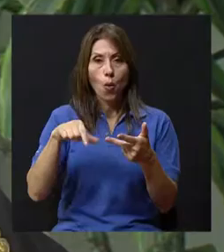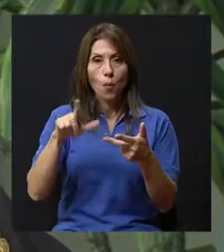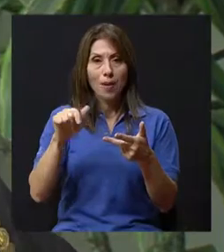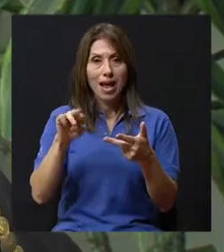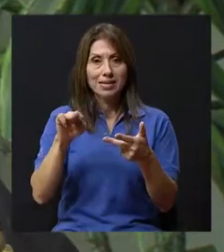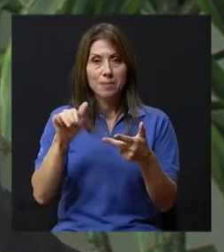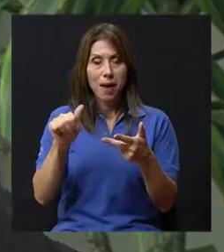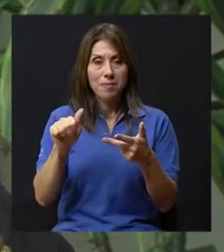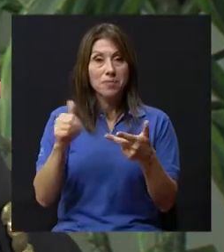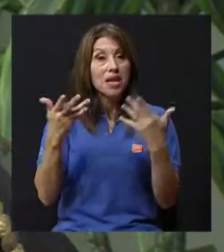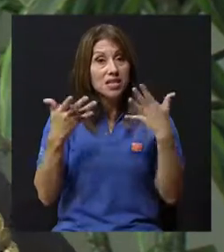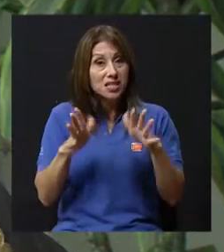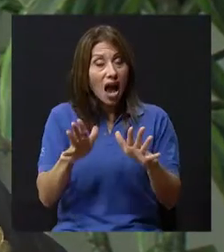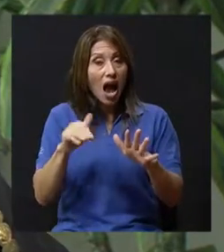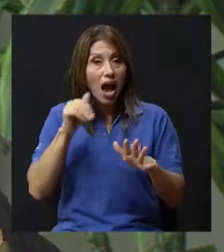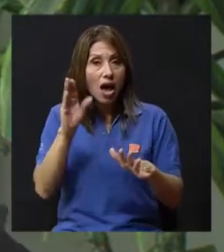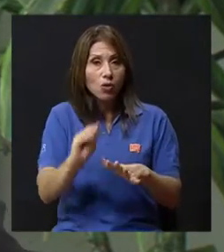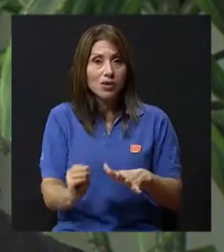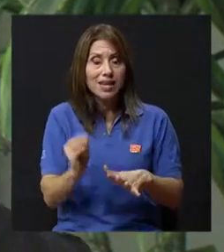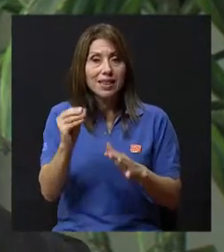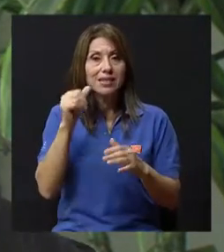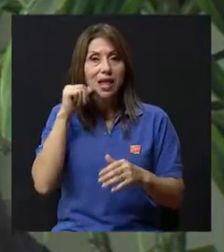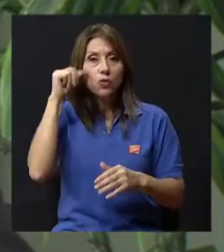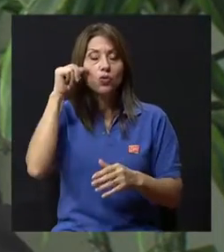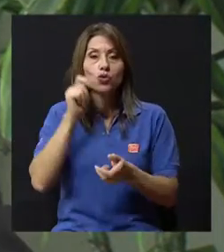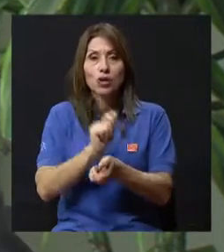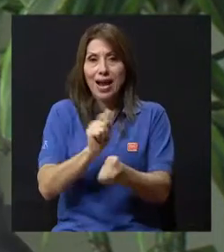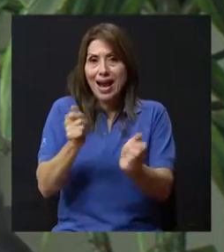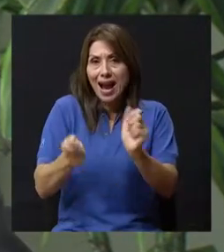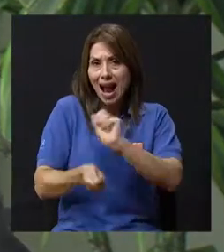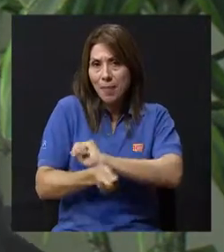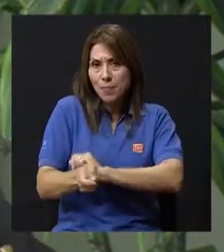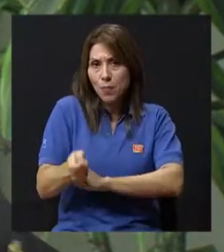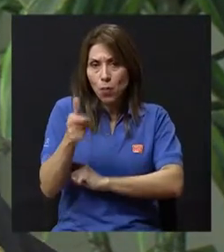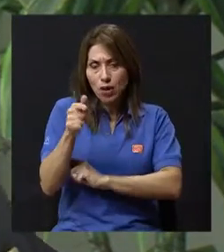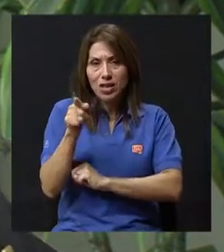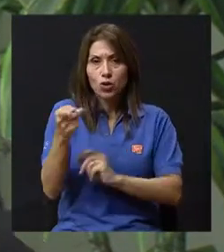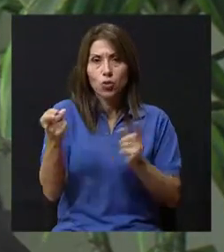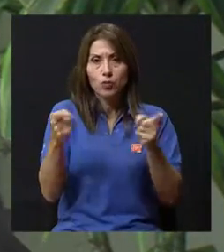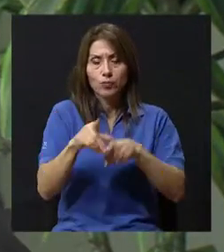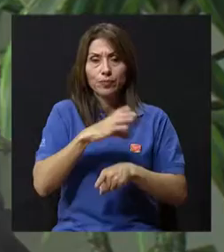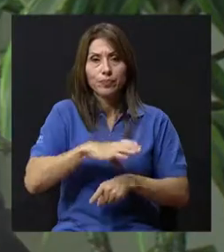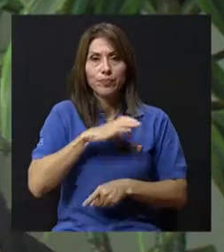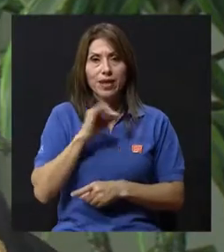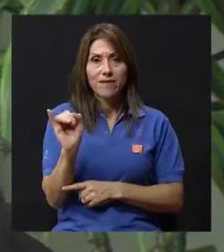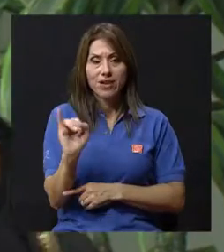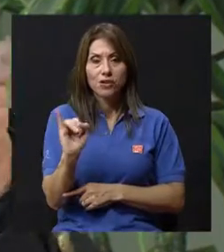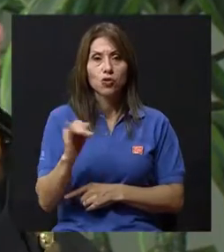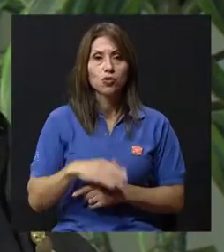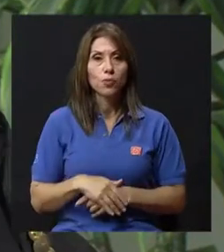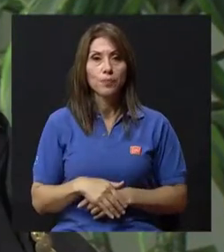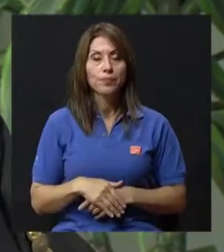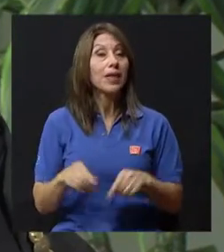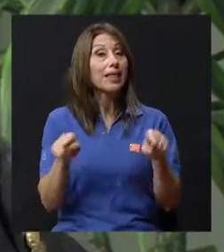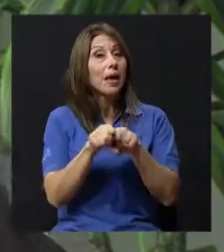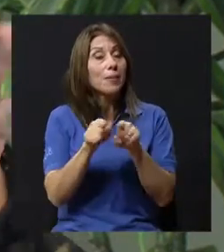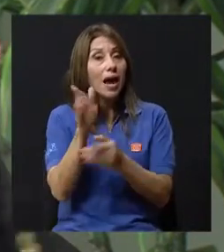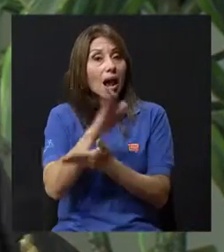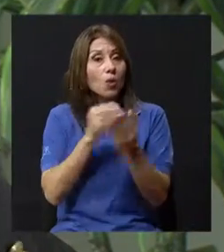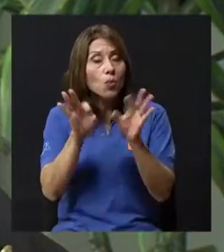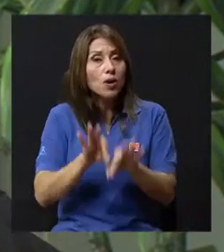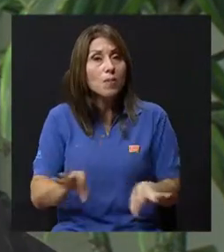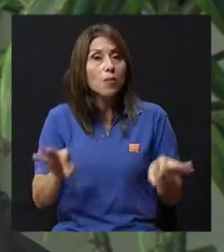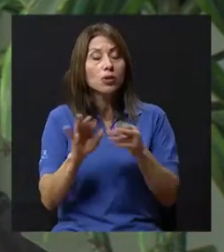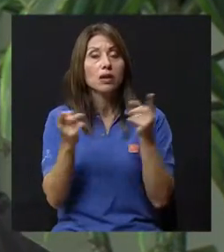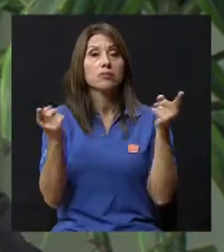que ya también en los adultos y adolescentes cambia un poquito el factor infeccioso. El otro factor que es muy importante es la